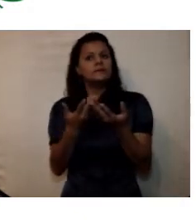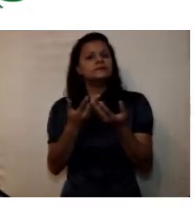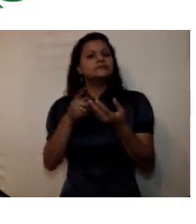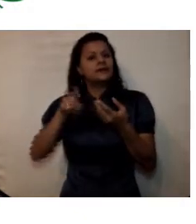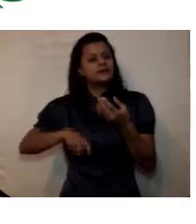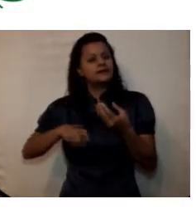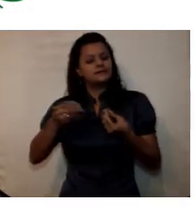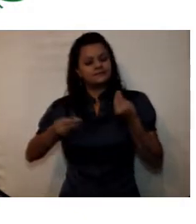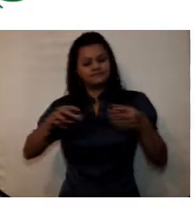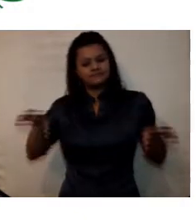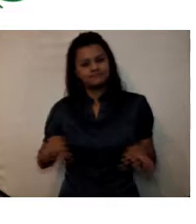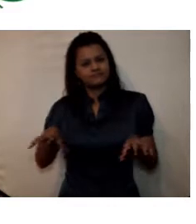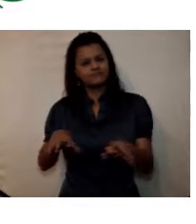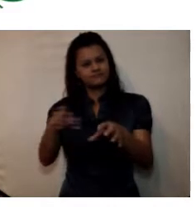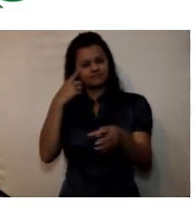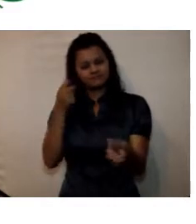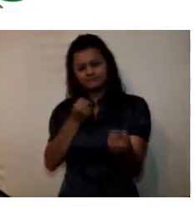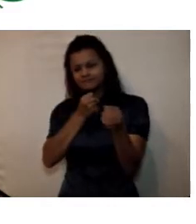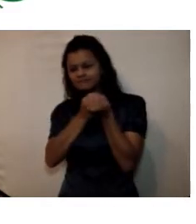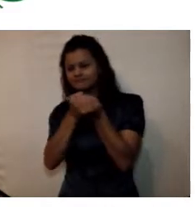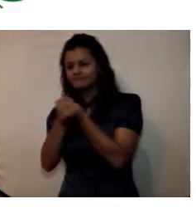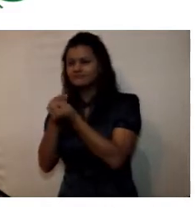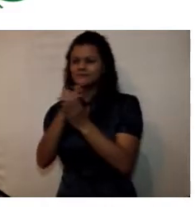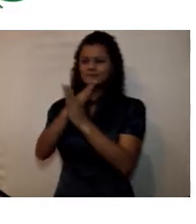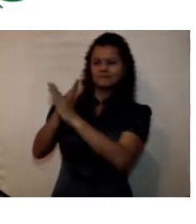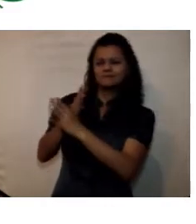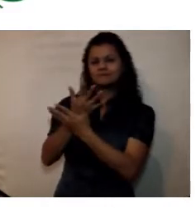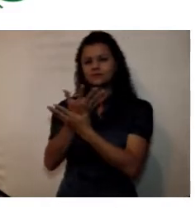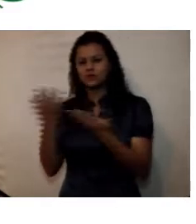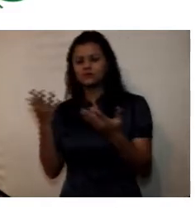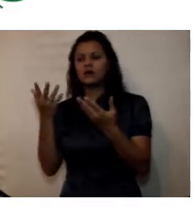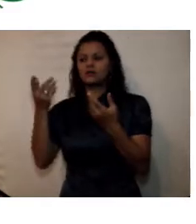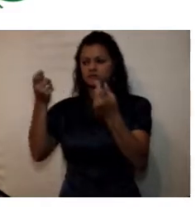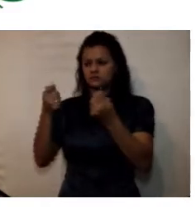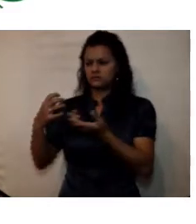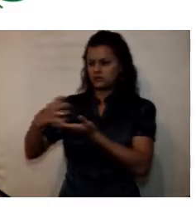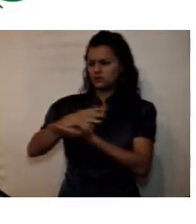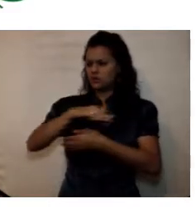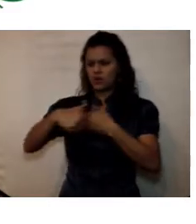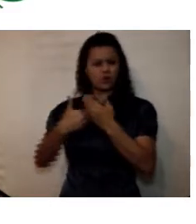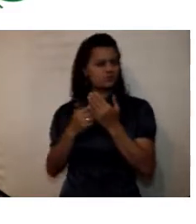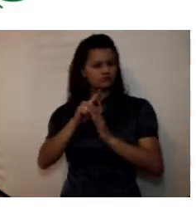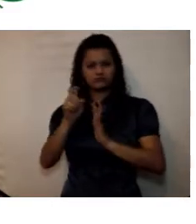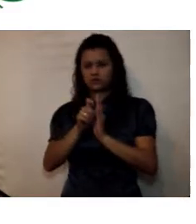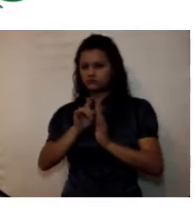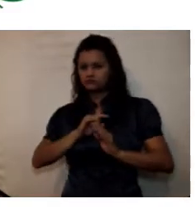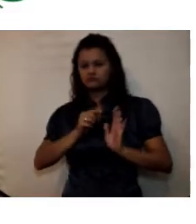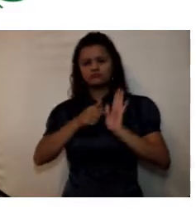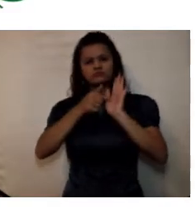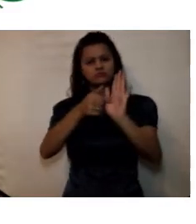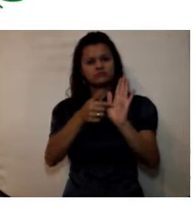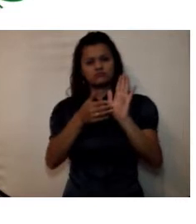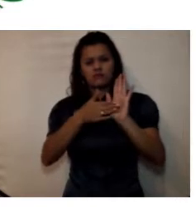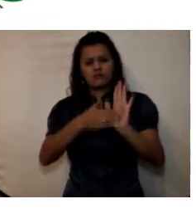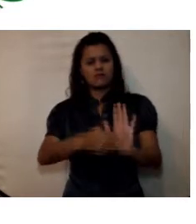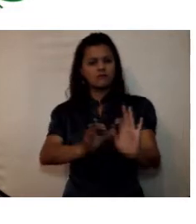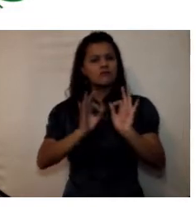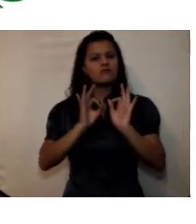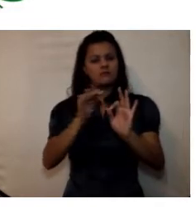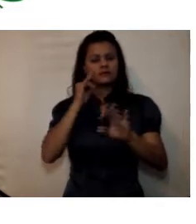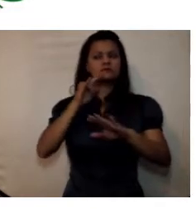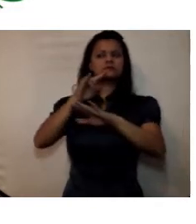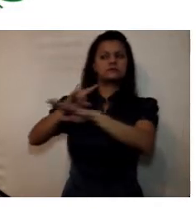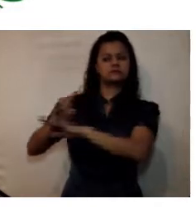y sanción de actos de corrupción y la efectividad del control de la gestión pública tal y como lo establece la ley